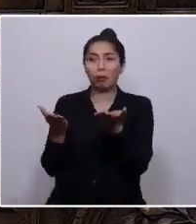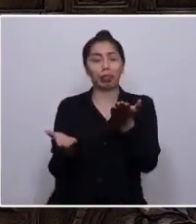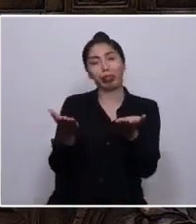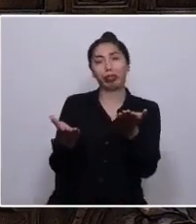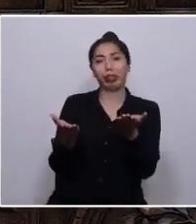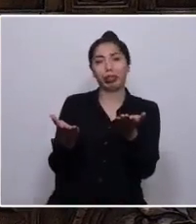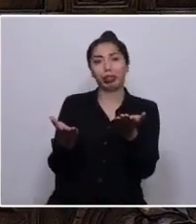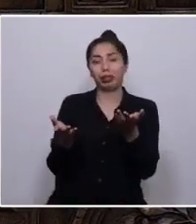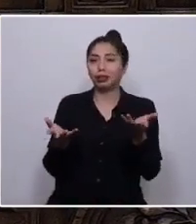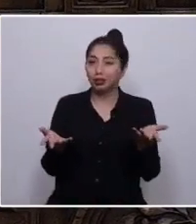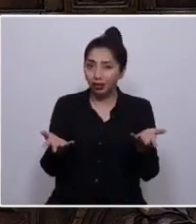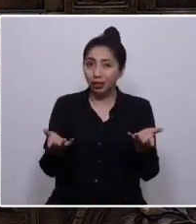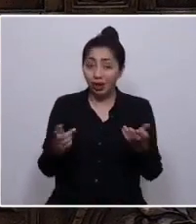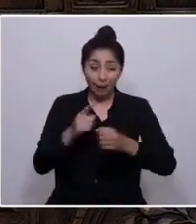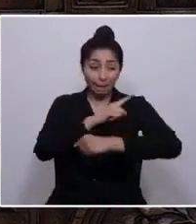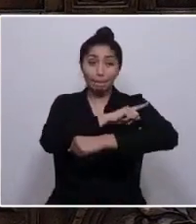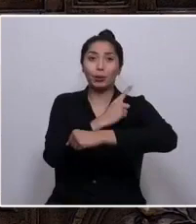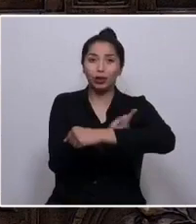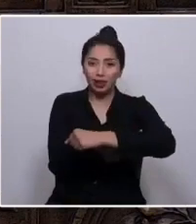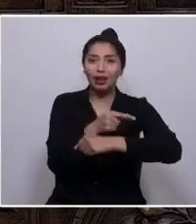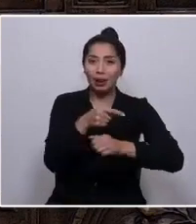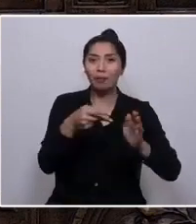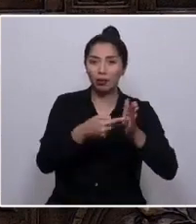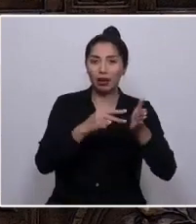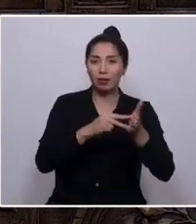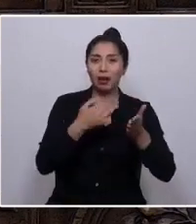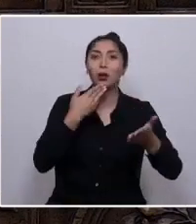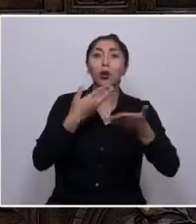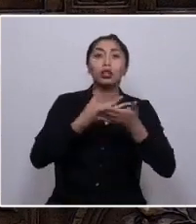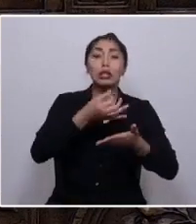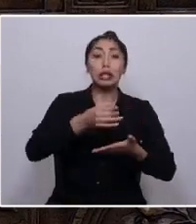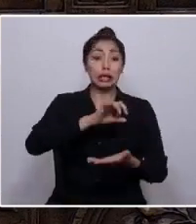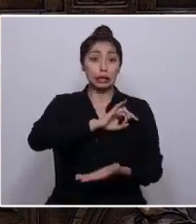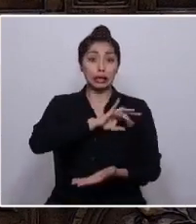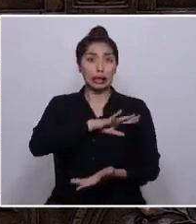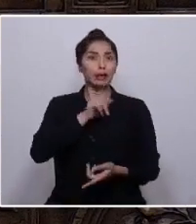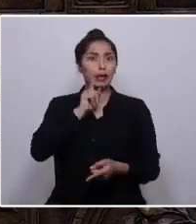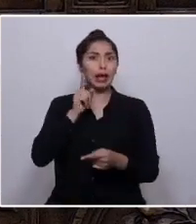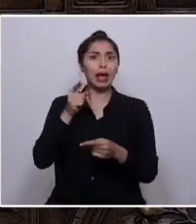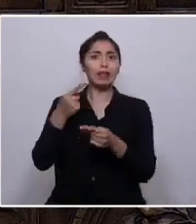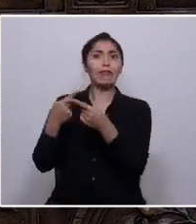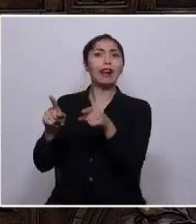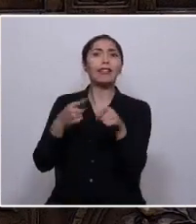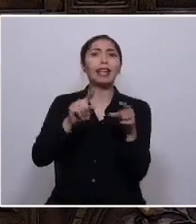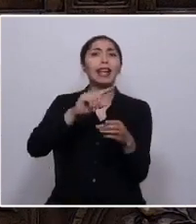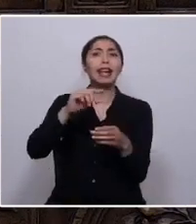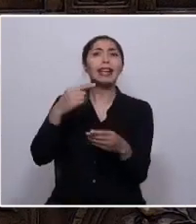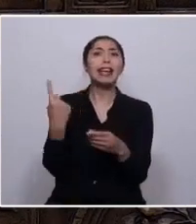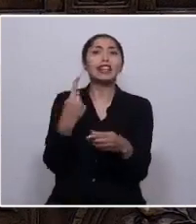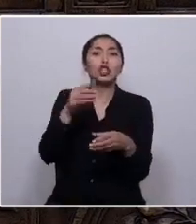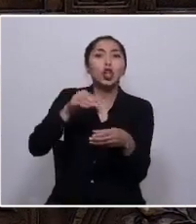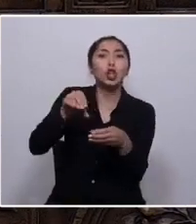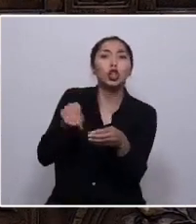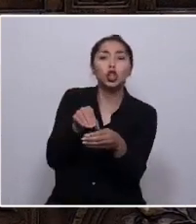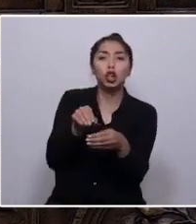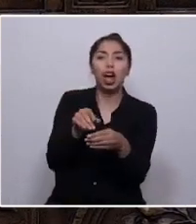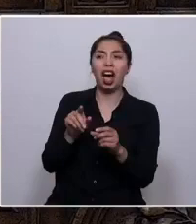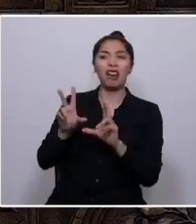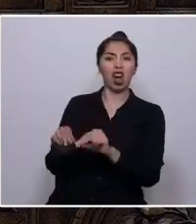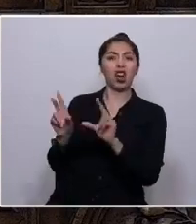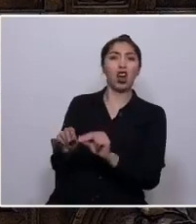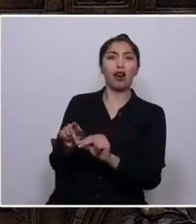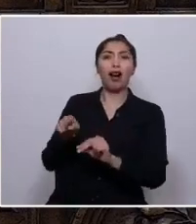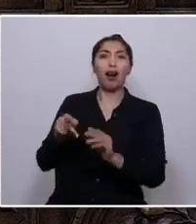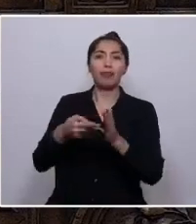lo que está sobre la mesa cuando se niega una y otra vez que Chile tiene varias naciones. Es quien tiene el poder y cómo lo maneja